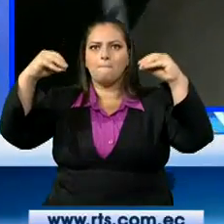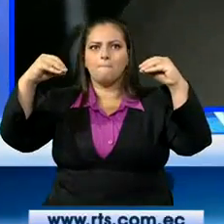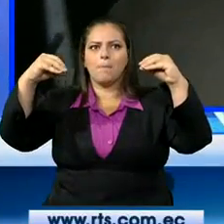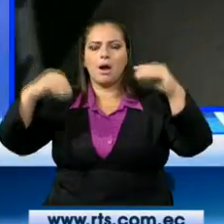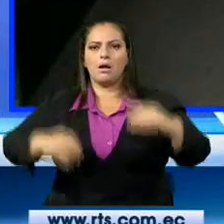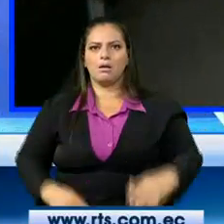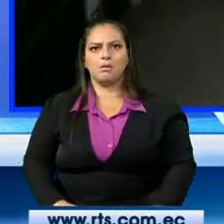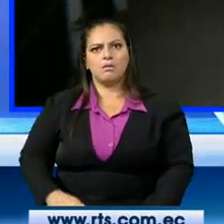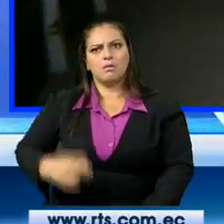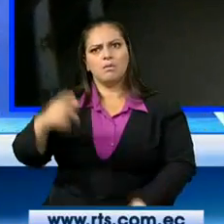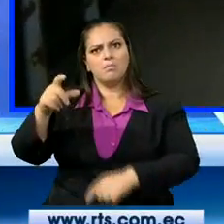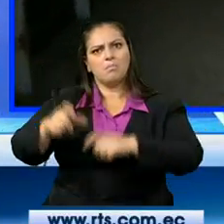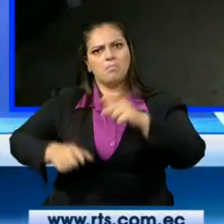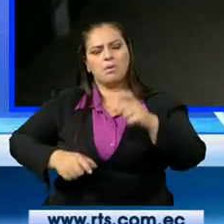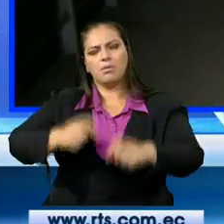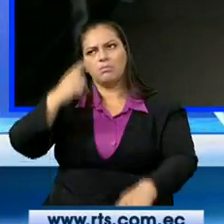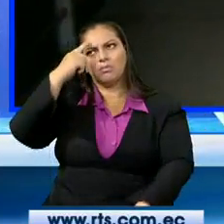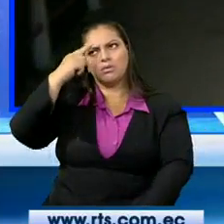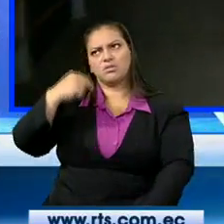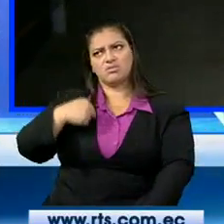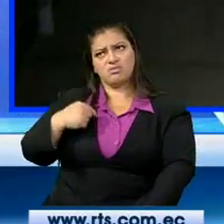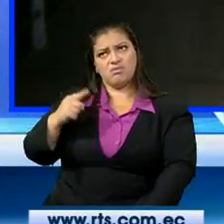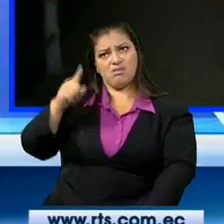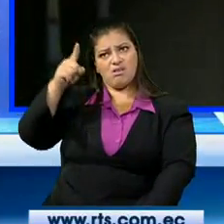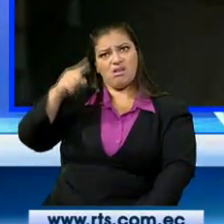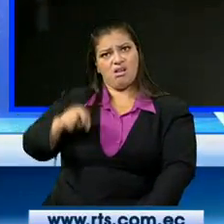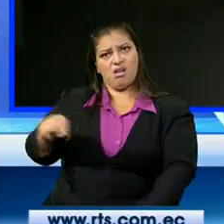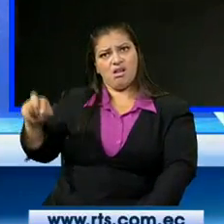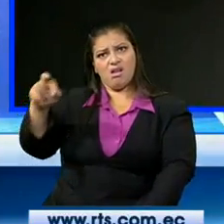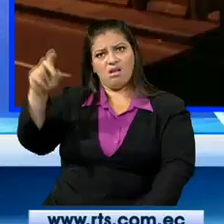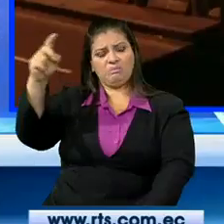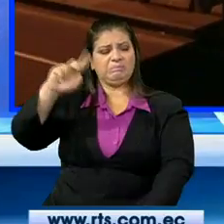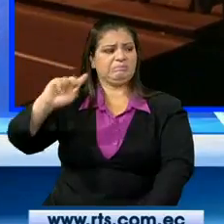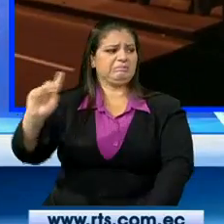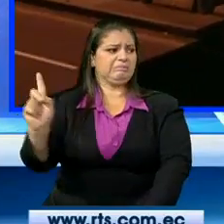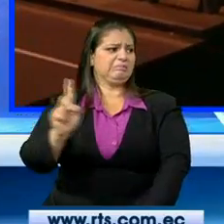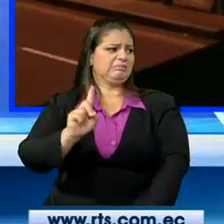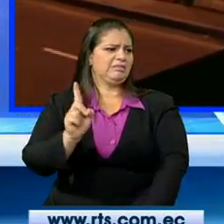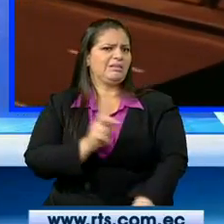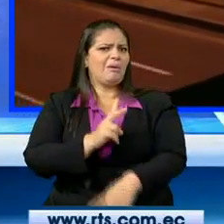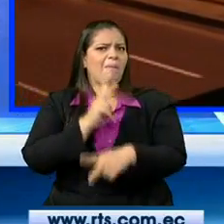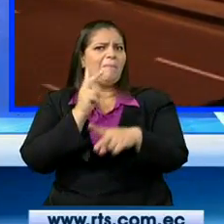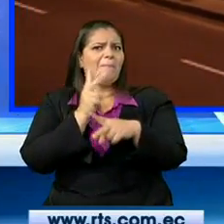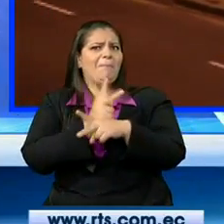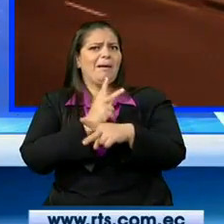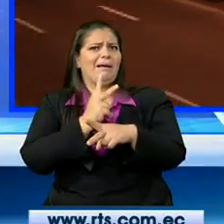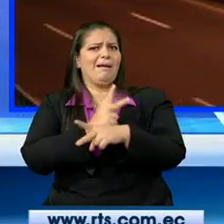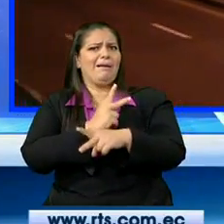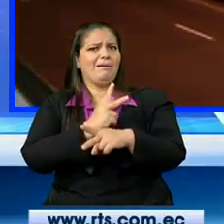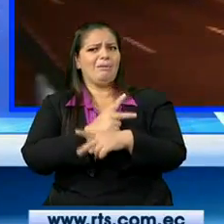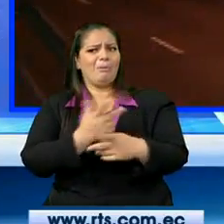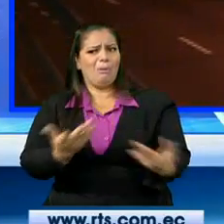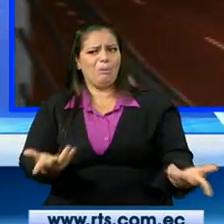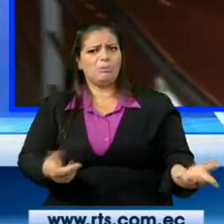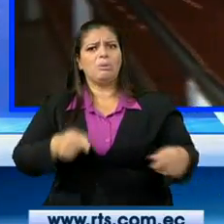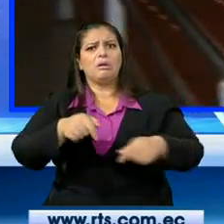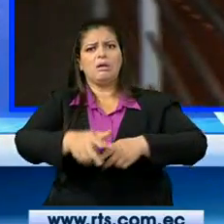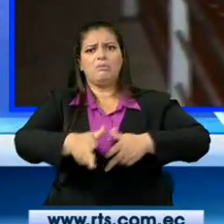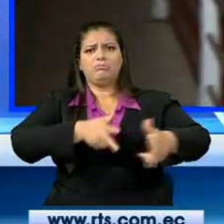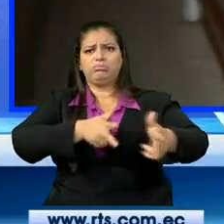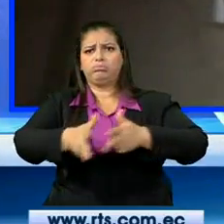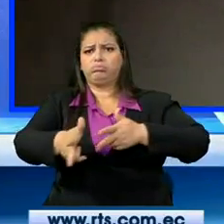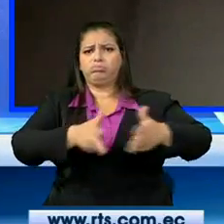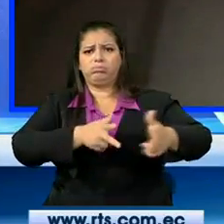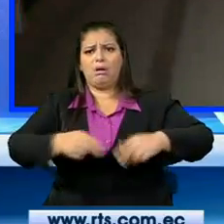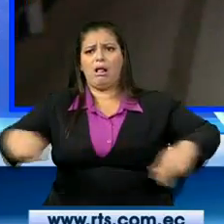por, pues, cruzar exponiendo sus vidas de un lado a otro de la vía perimetral en virtud de que, como hemos